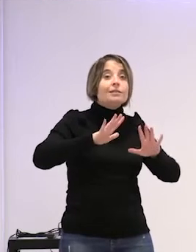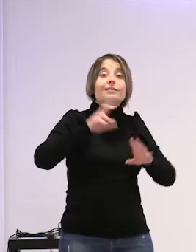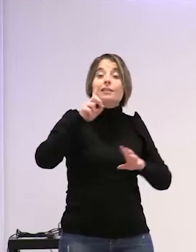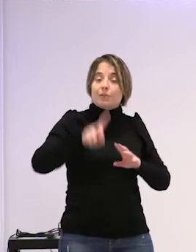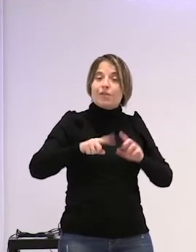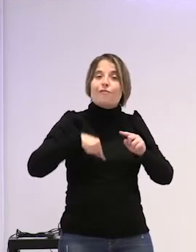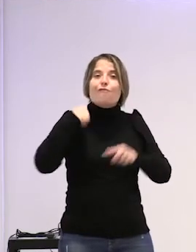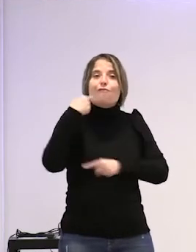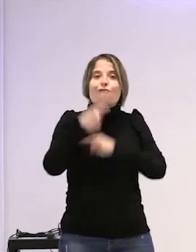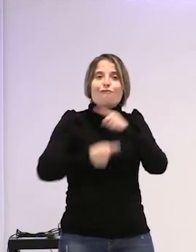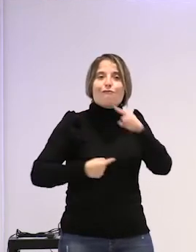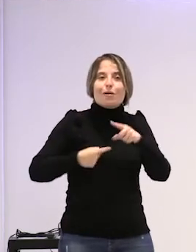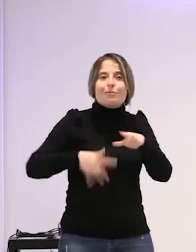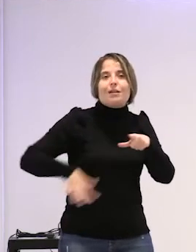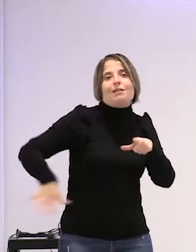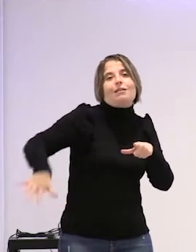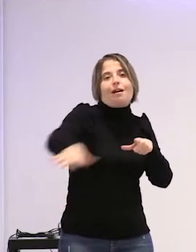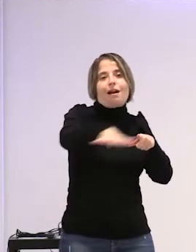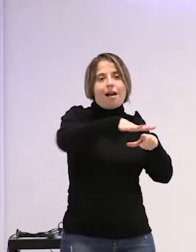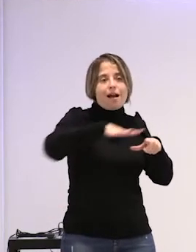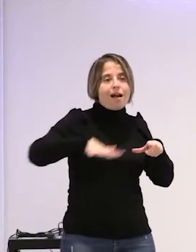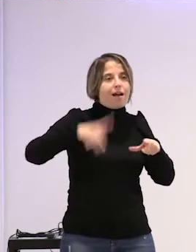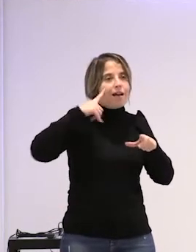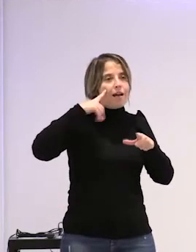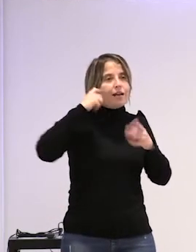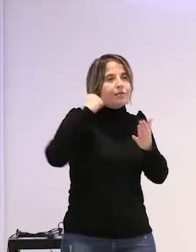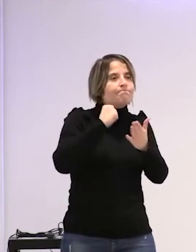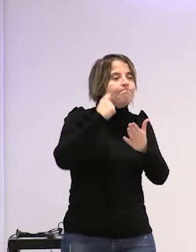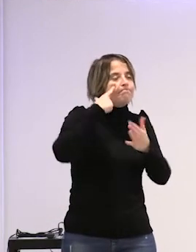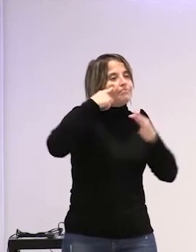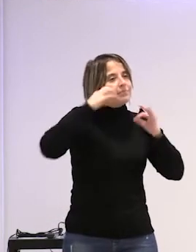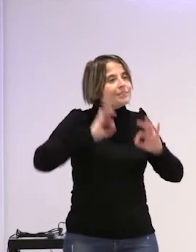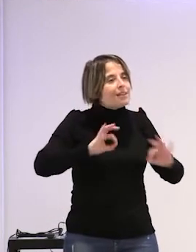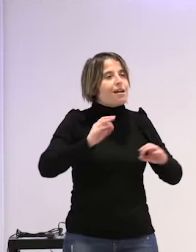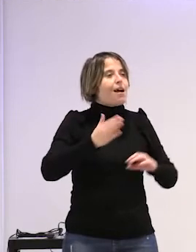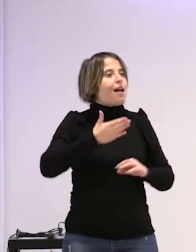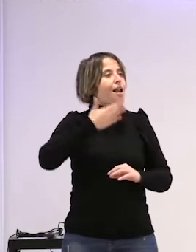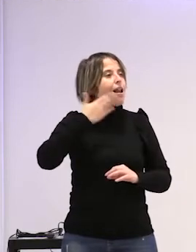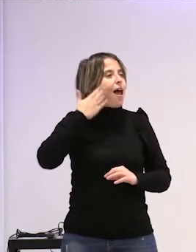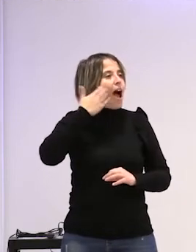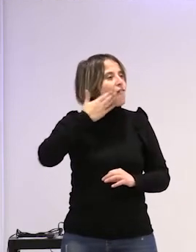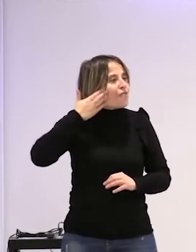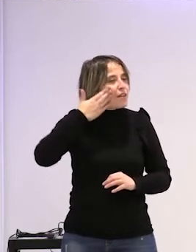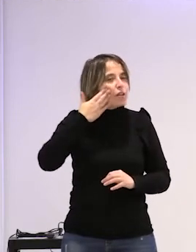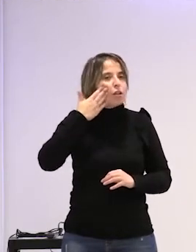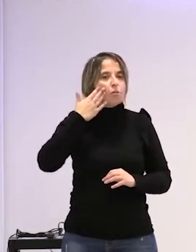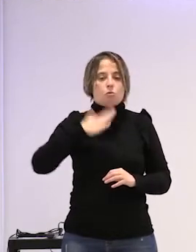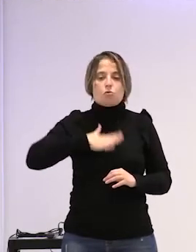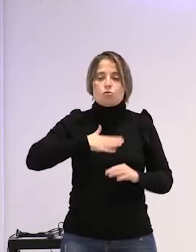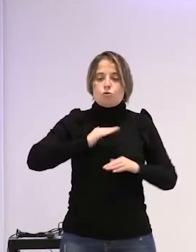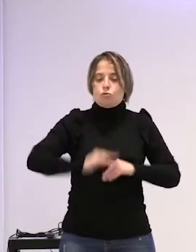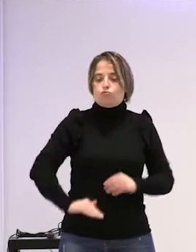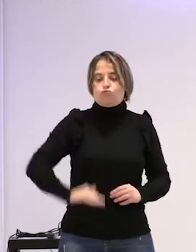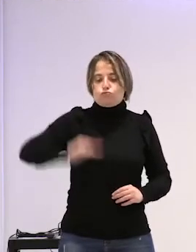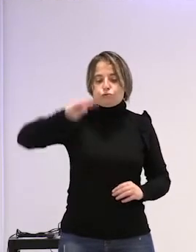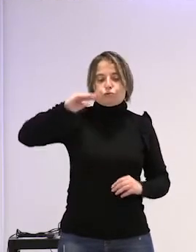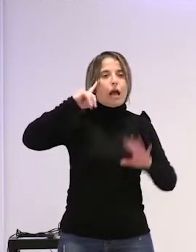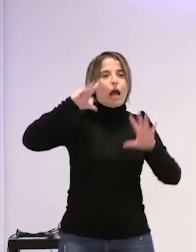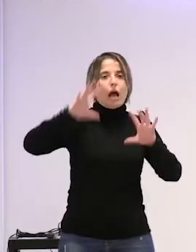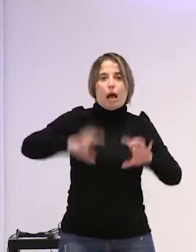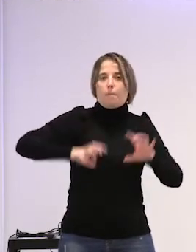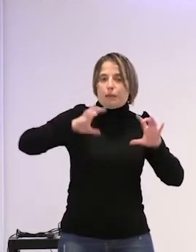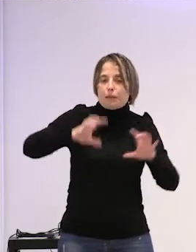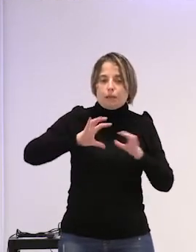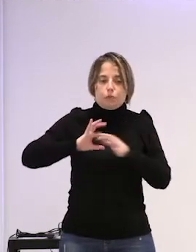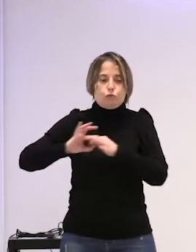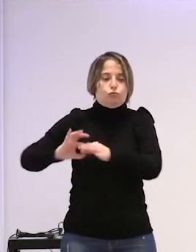el espacio simbólico real afectivo en donde nos desarrollamos crecemos en donde aprendemos a